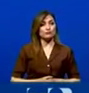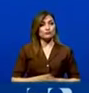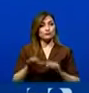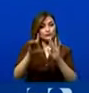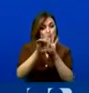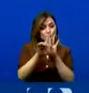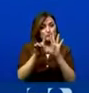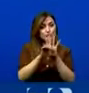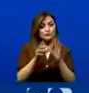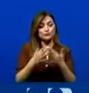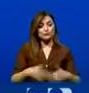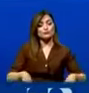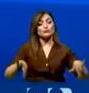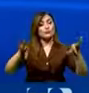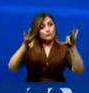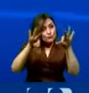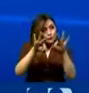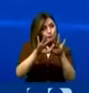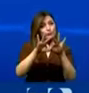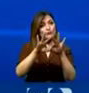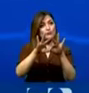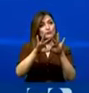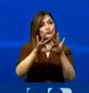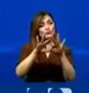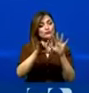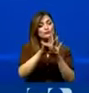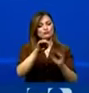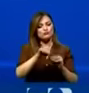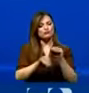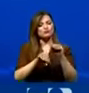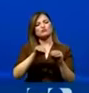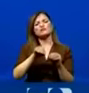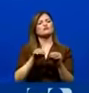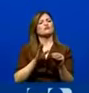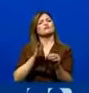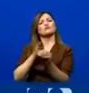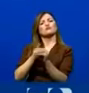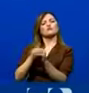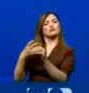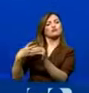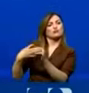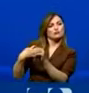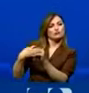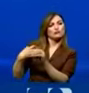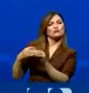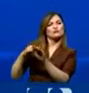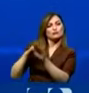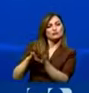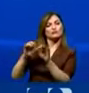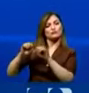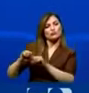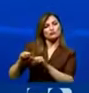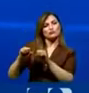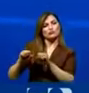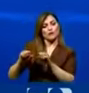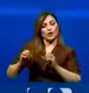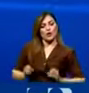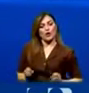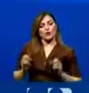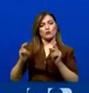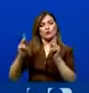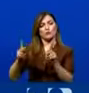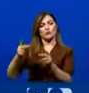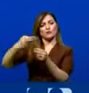es tremendamente importante porque esta ley está hecha para poder garantizar que es posible generar dos millones de